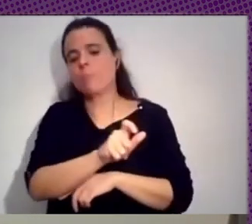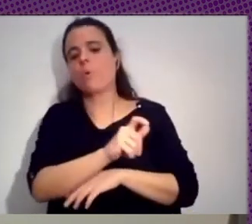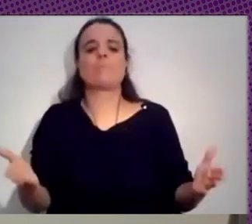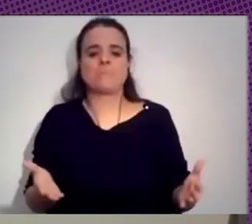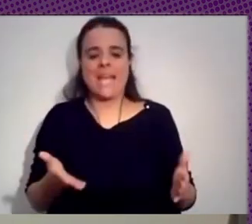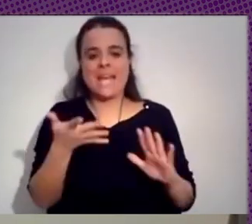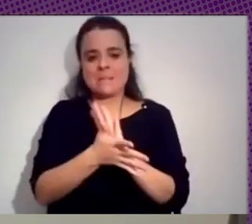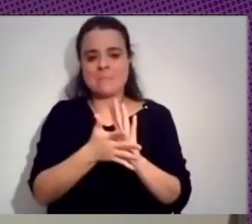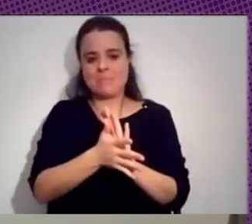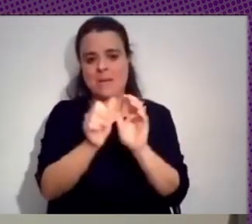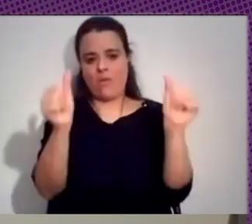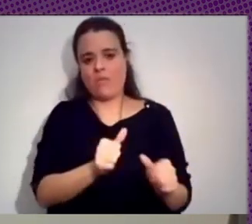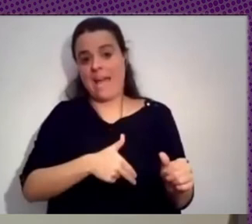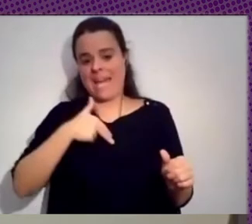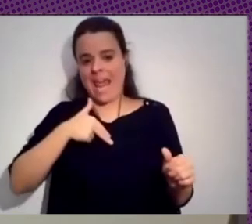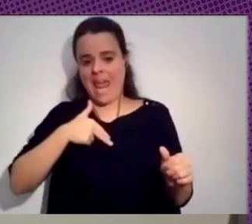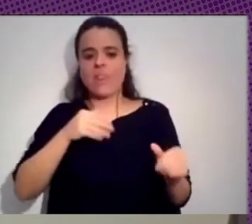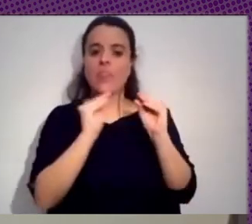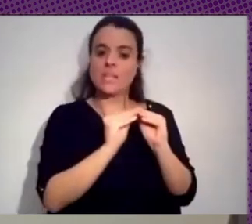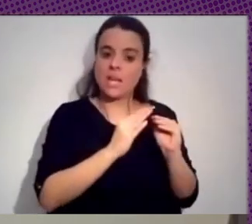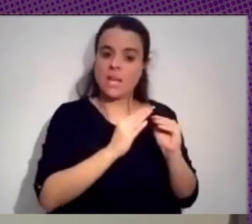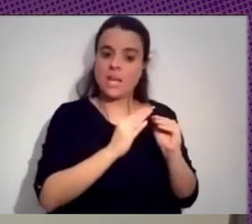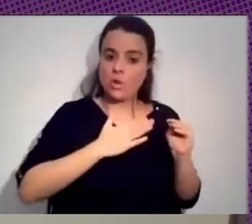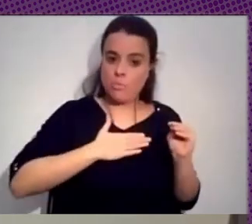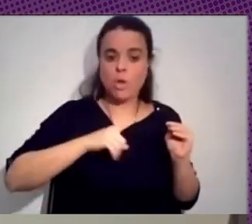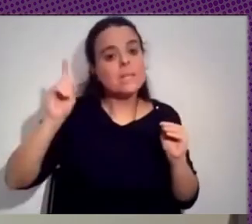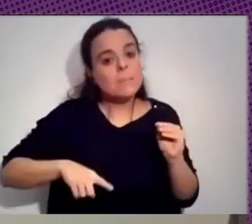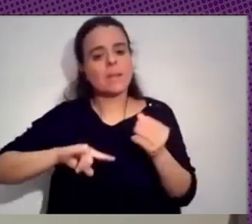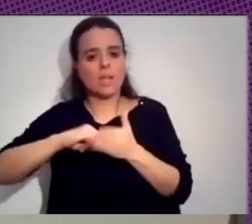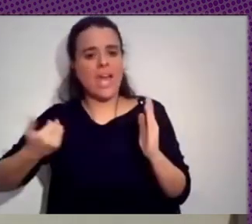desarrollo propio, por un lado, y por otro lado, adaptando tecnologías ya existentes.